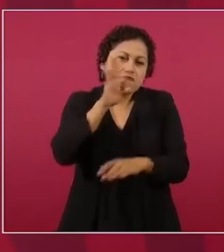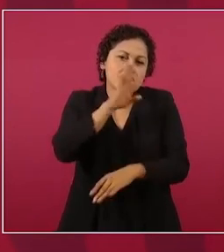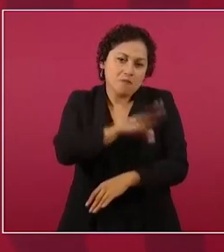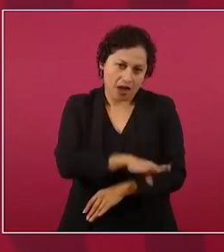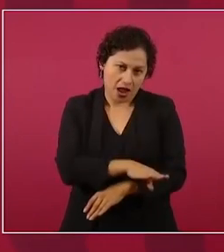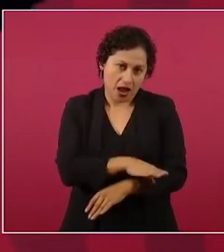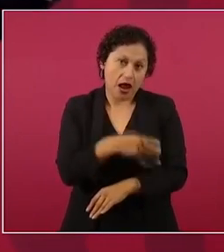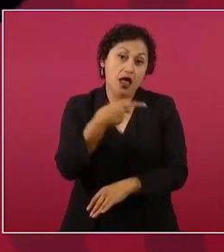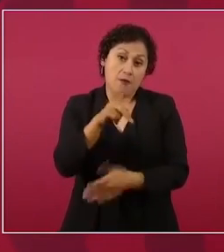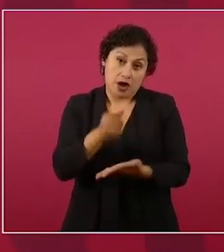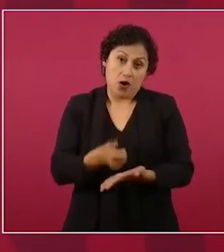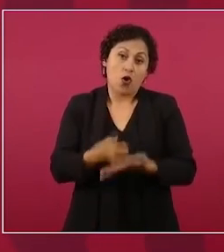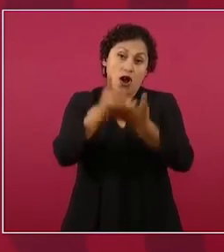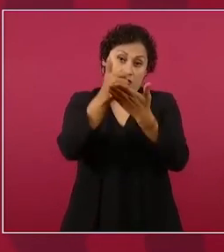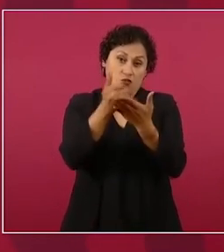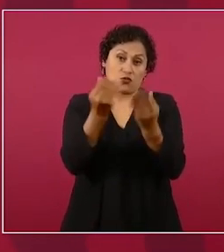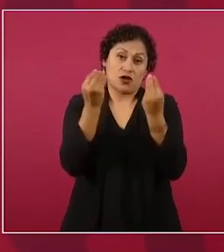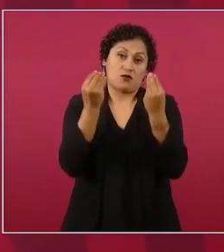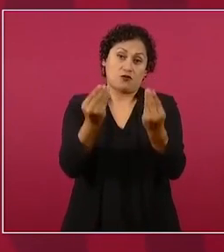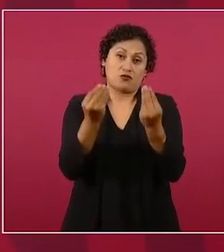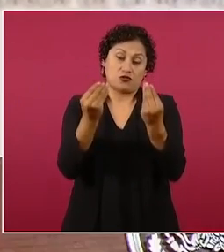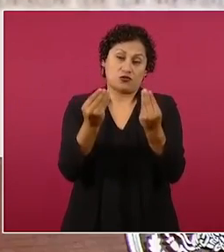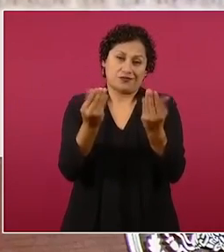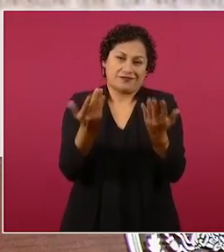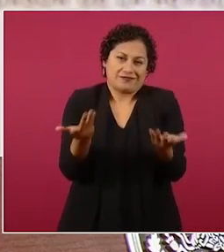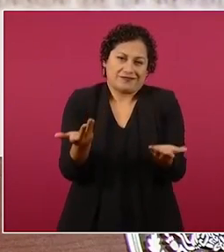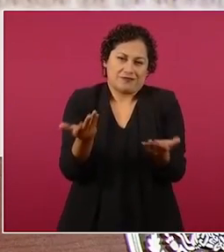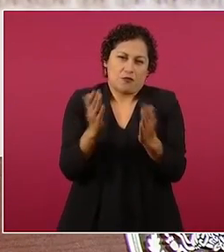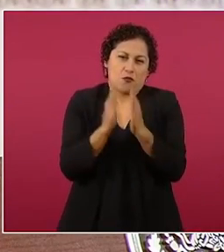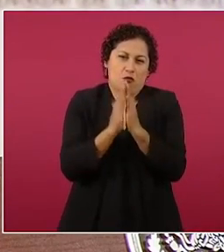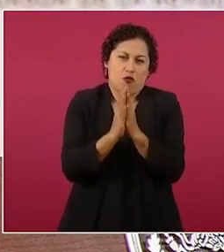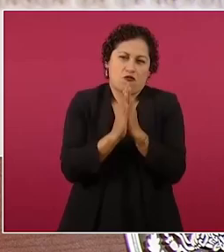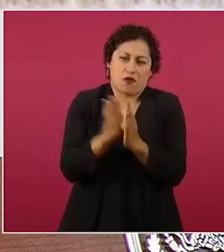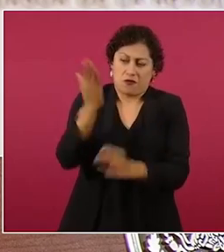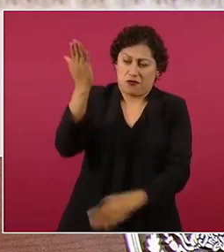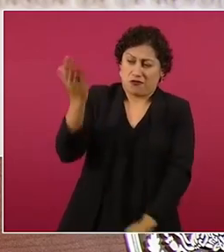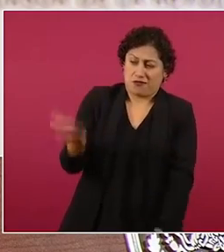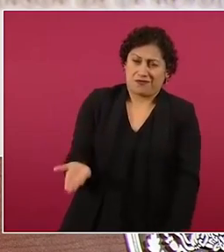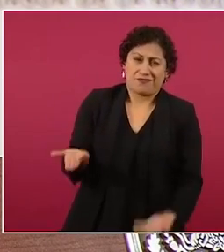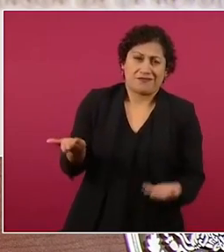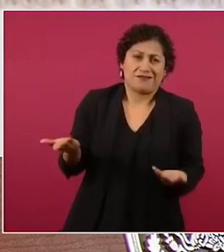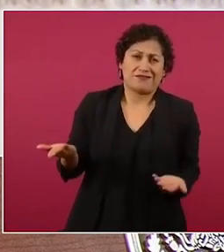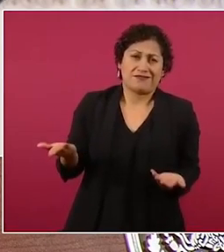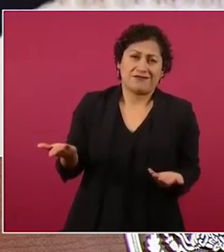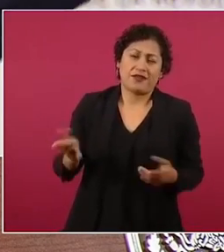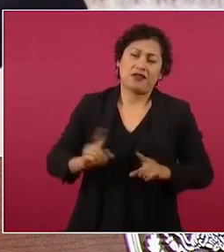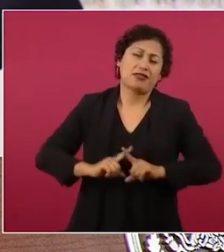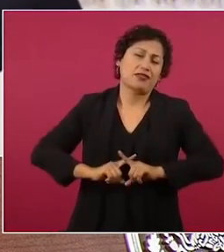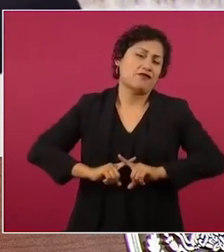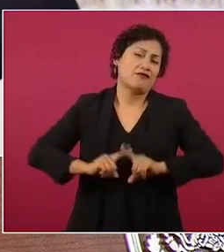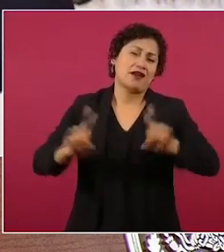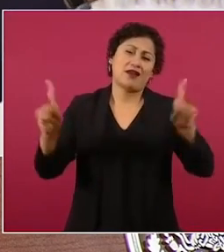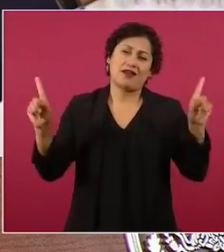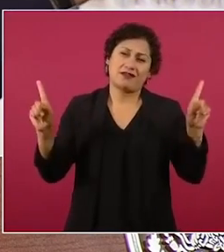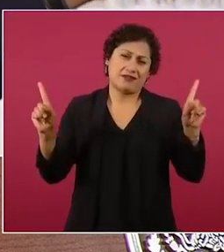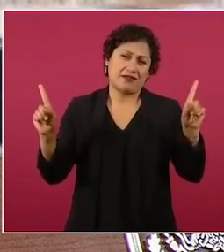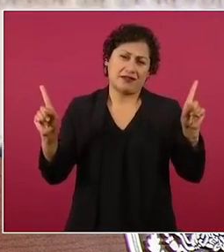o sea, nada que ver con Otto Granados,